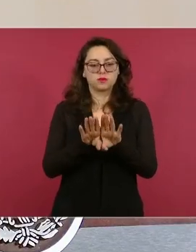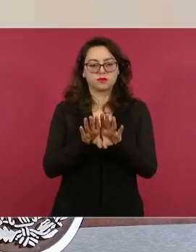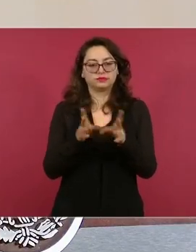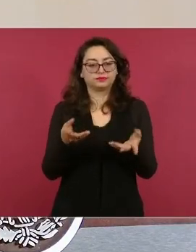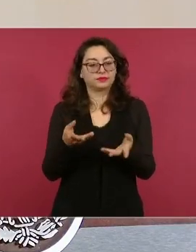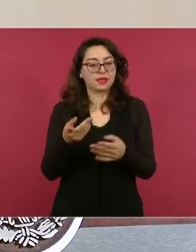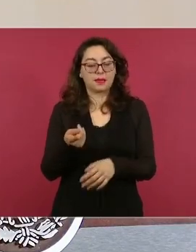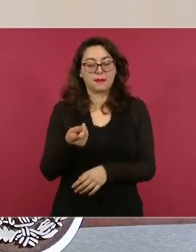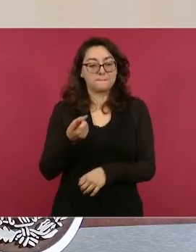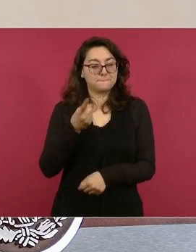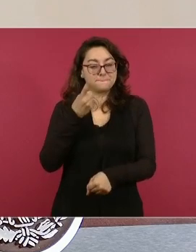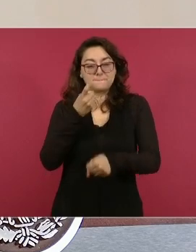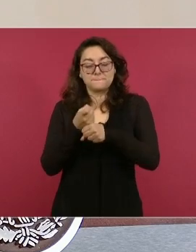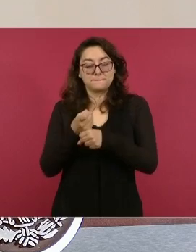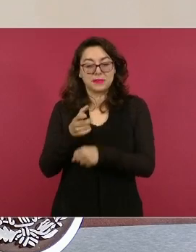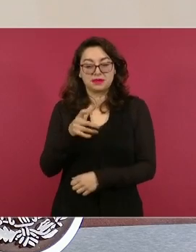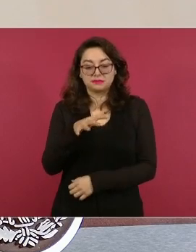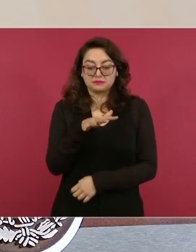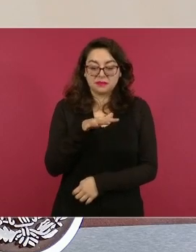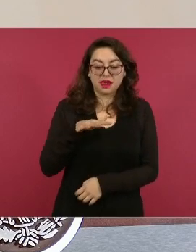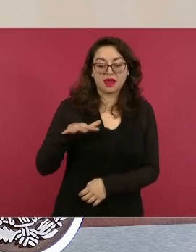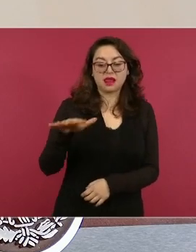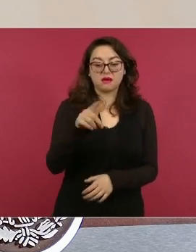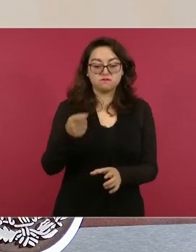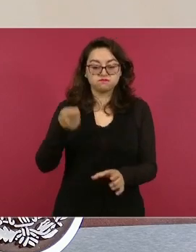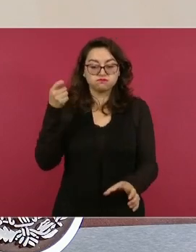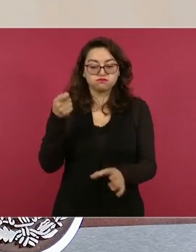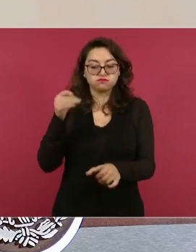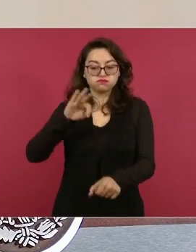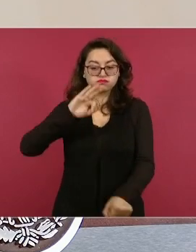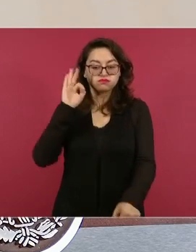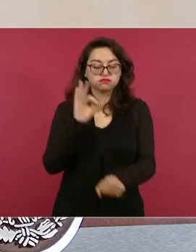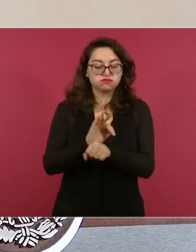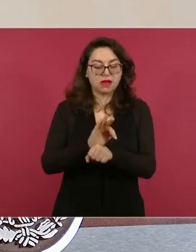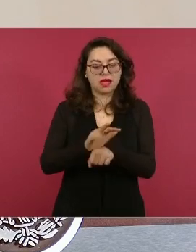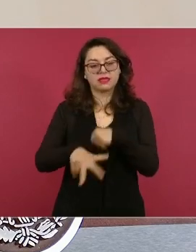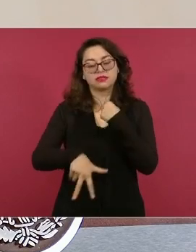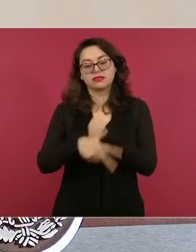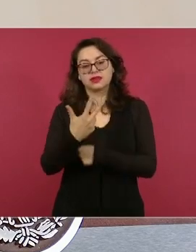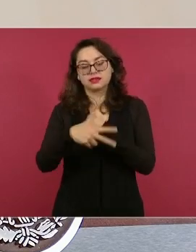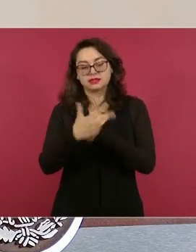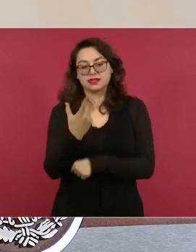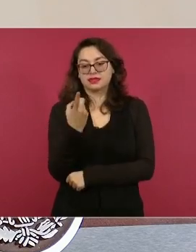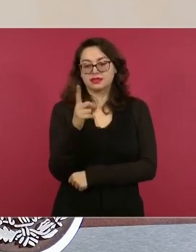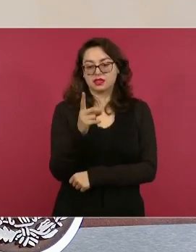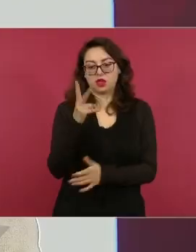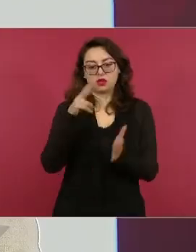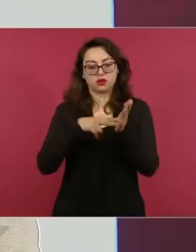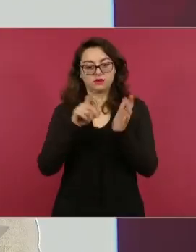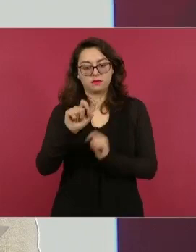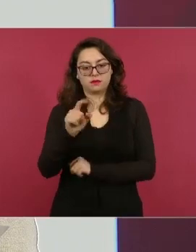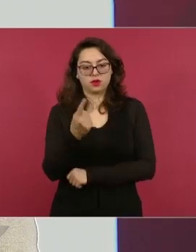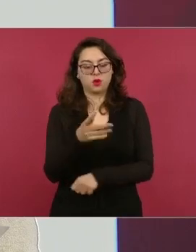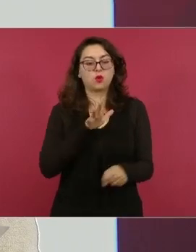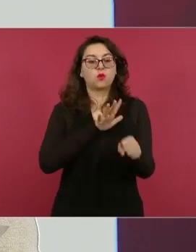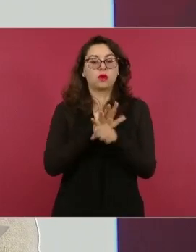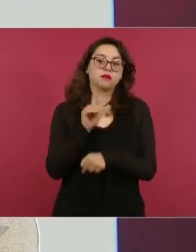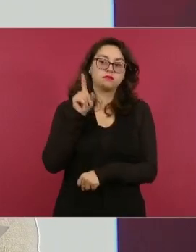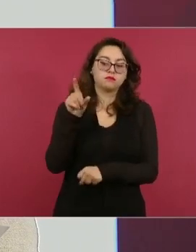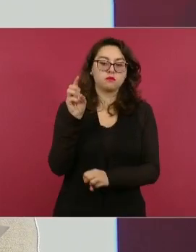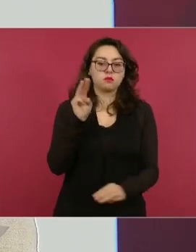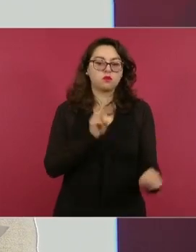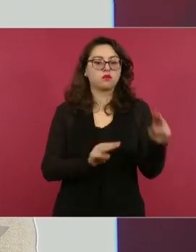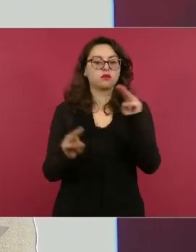área natural protegida decretada el 13 de diciembre del 2021 fue el caso Sierra de San Miguelito